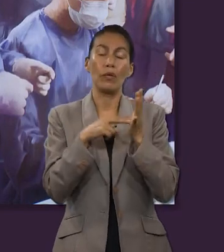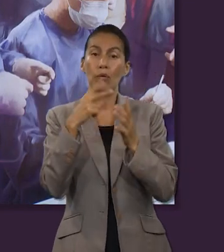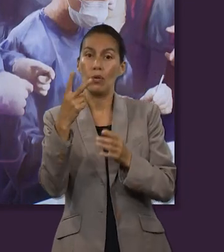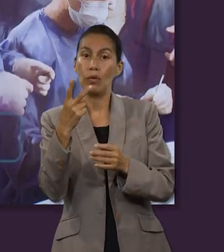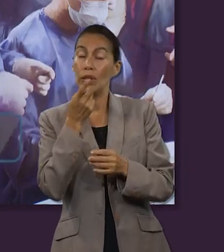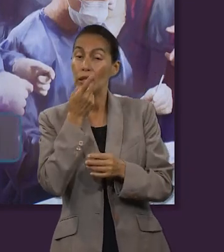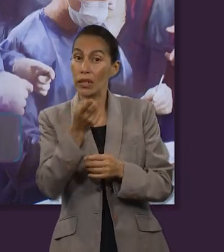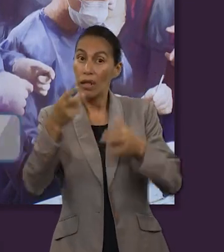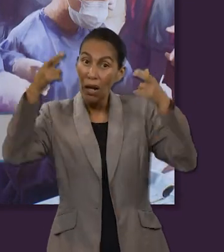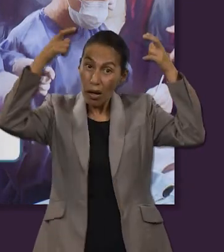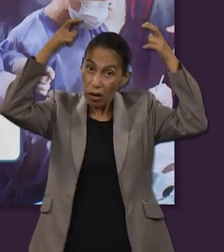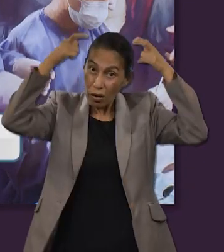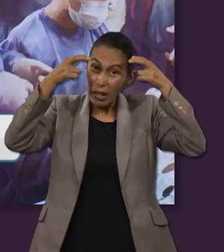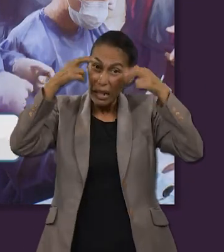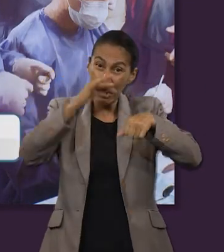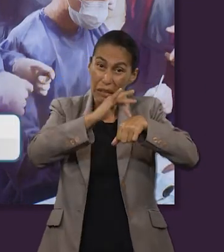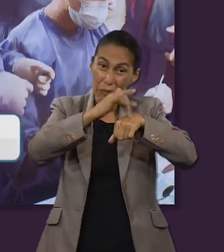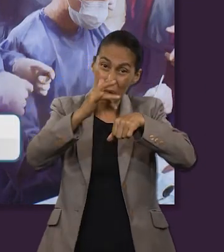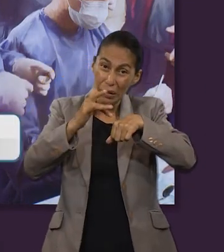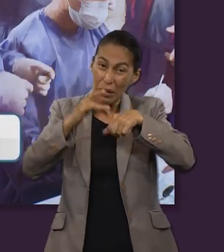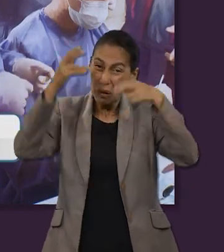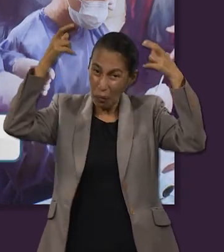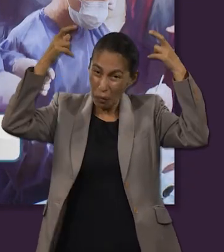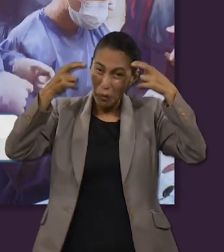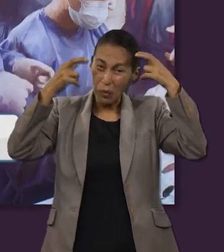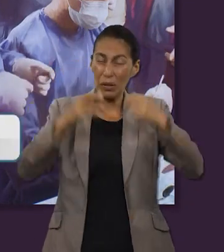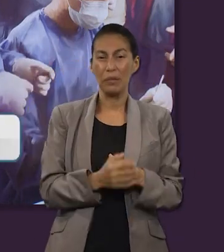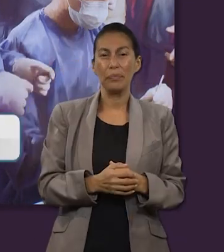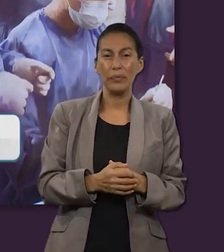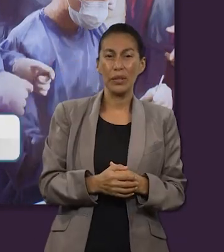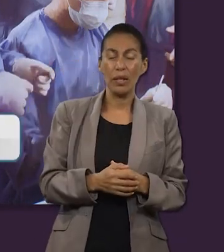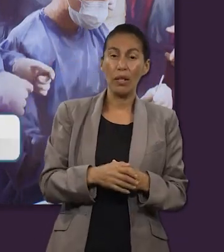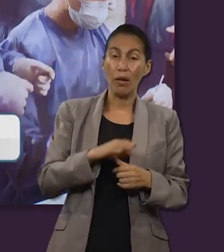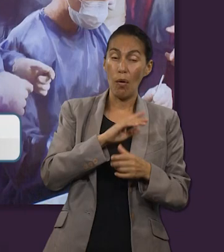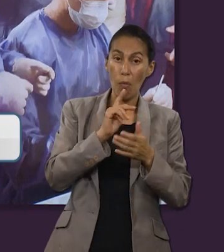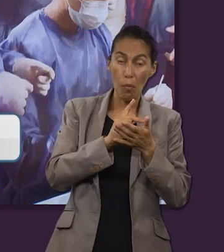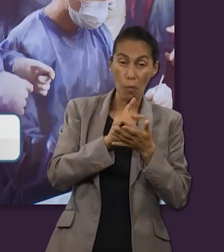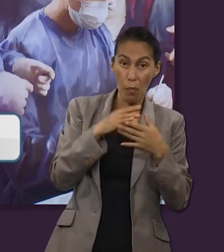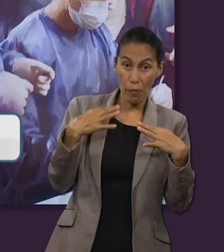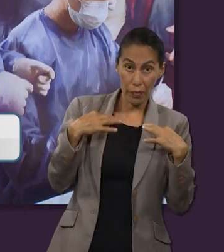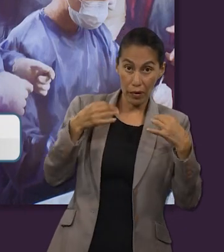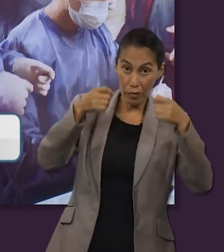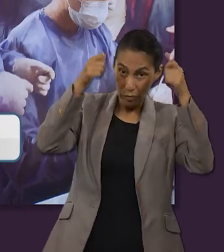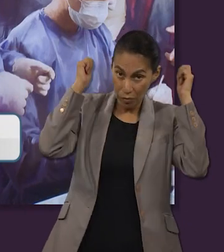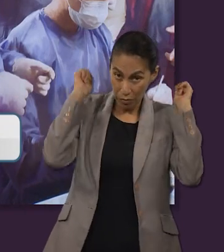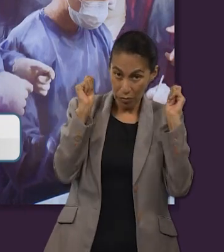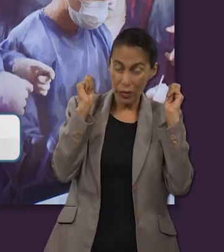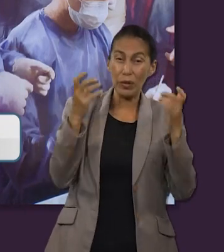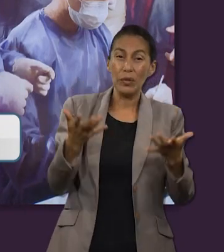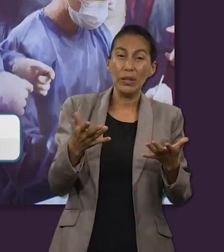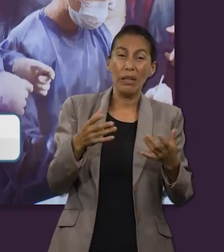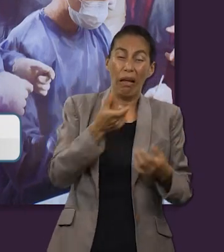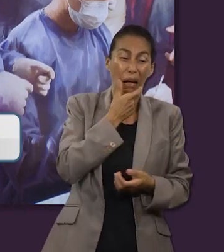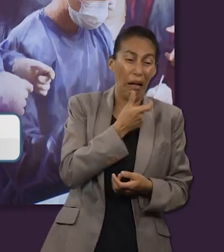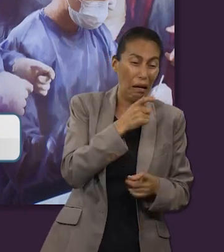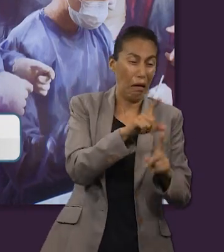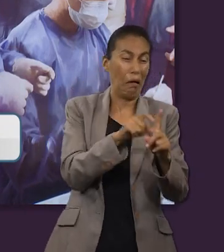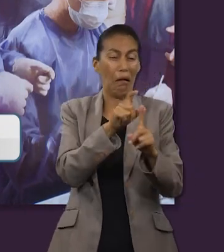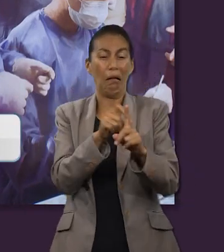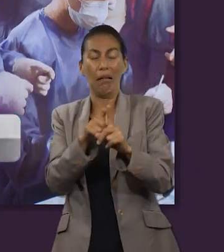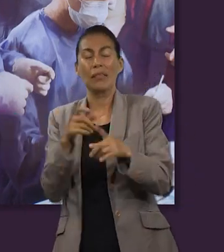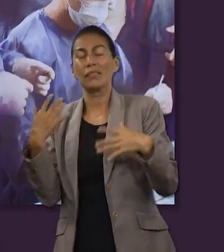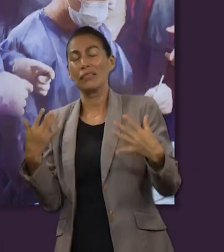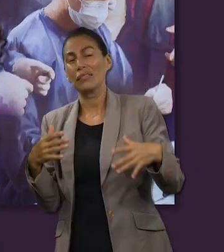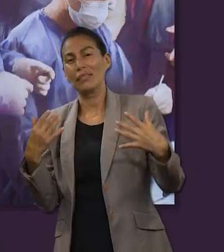versículo 2 dice que le hicieron una corona de espinas, le pusieron sobre su cabeza, le pusieron con un manto de púrpura y no solo